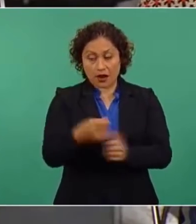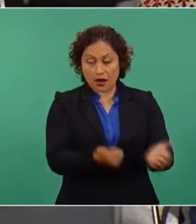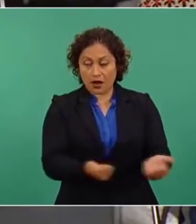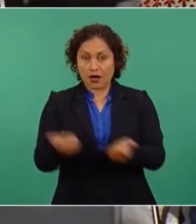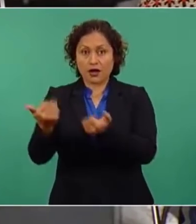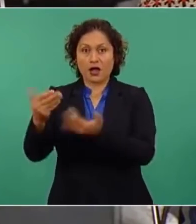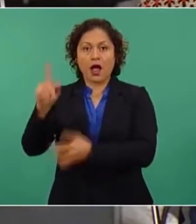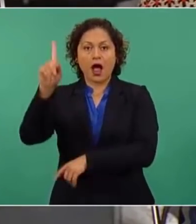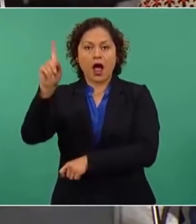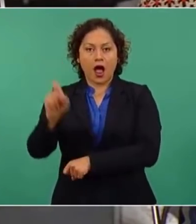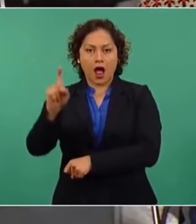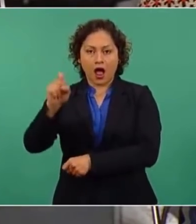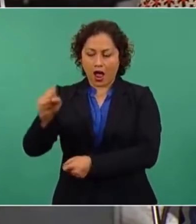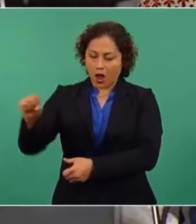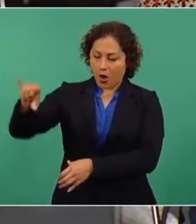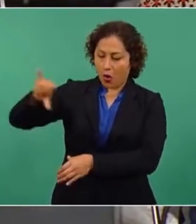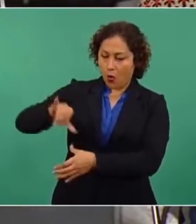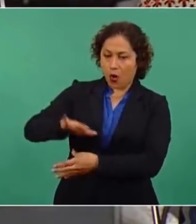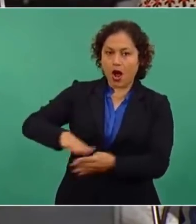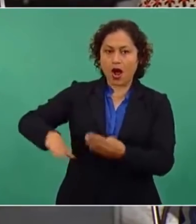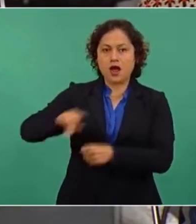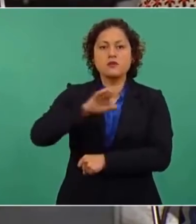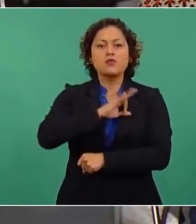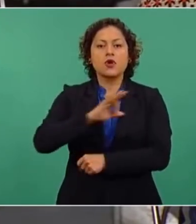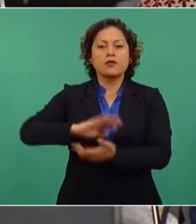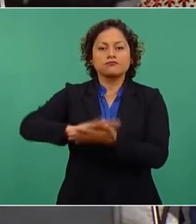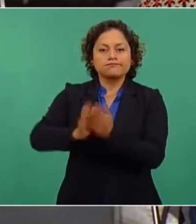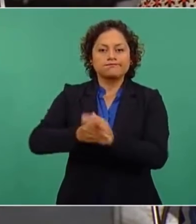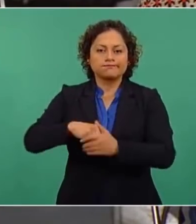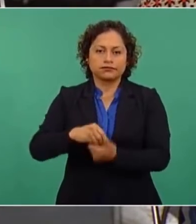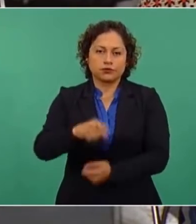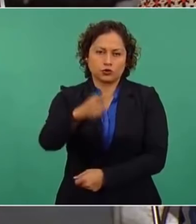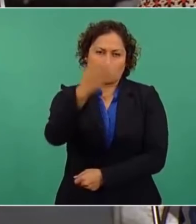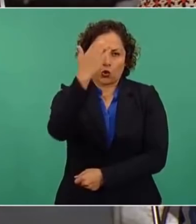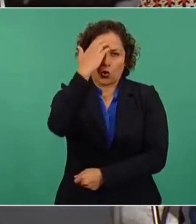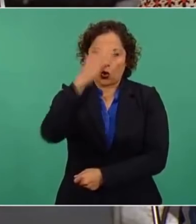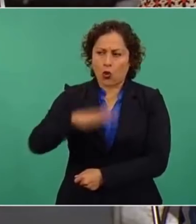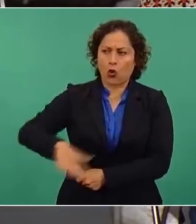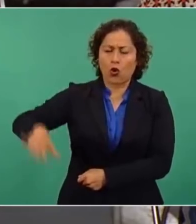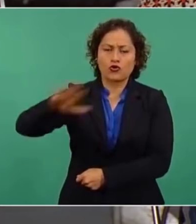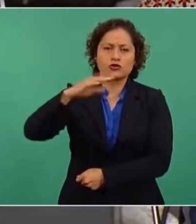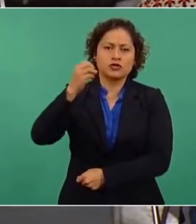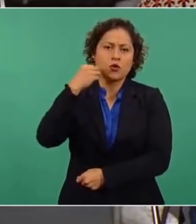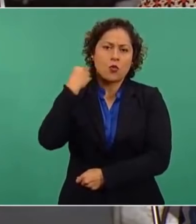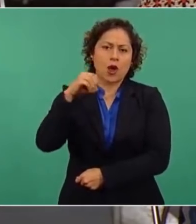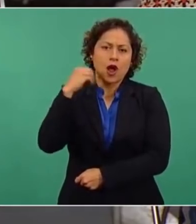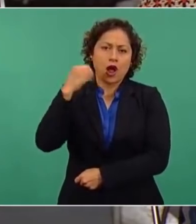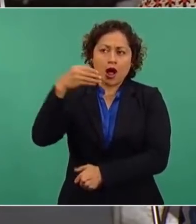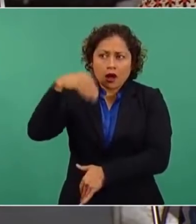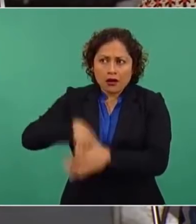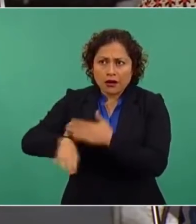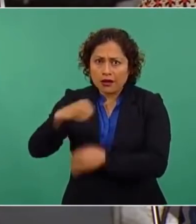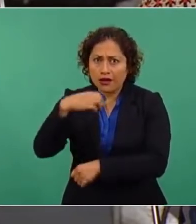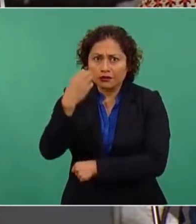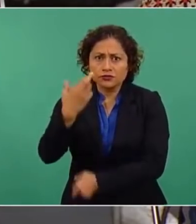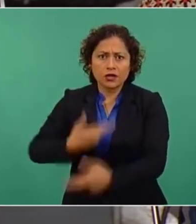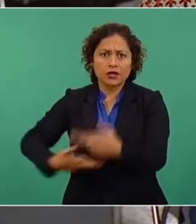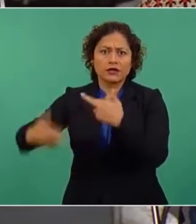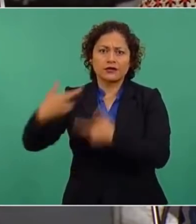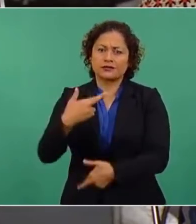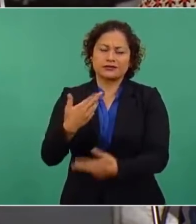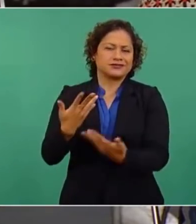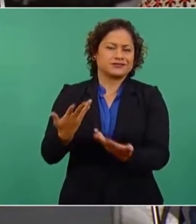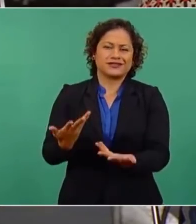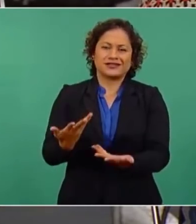Usted sabe que las condiciones en Oaxaca no son las más idóneas para un regreso presencial a clases, pero de